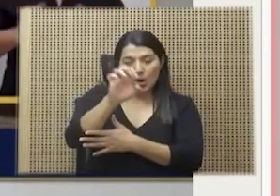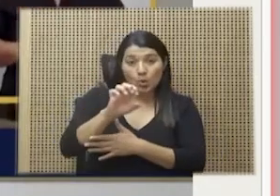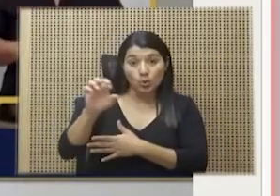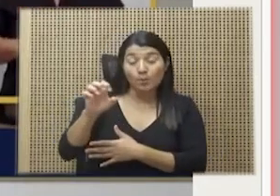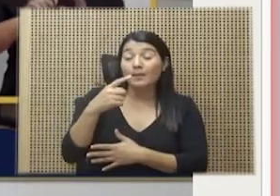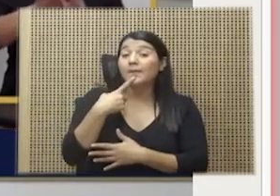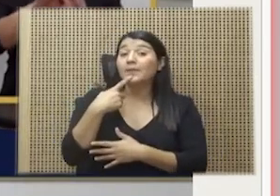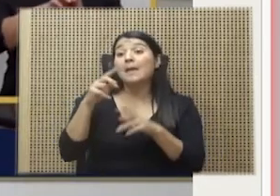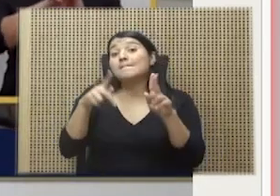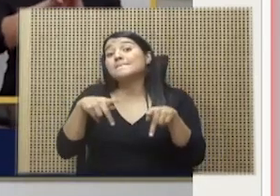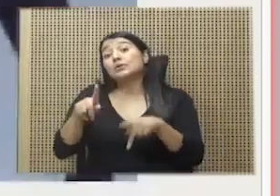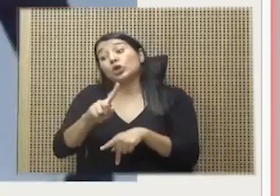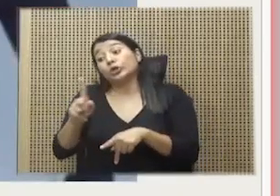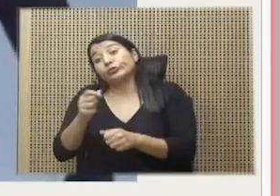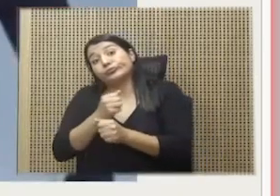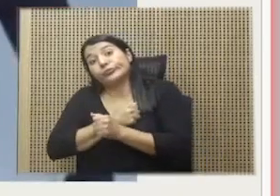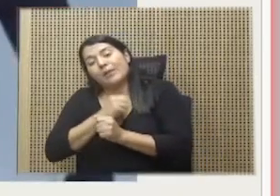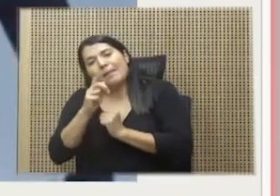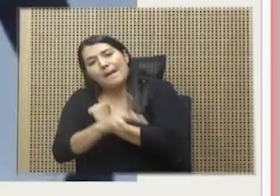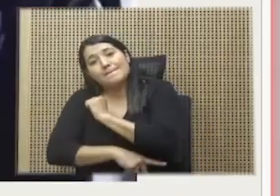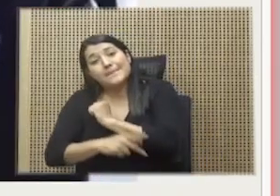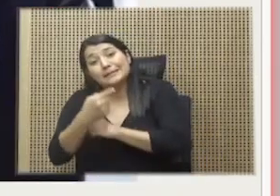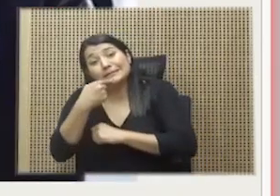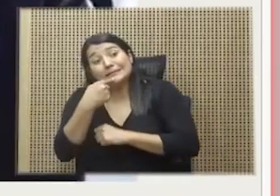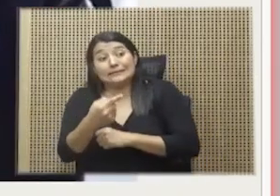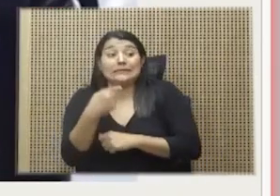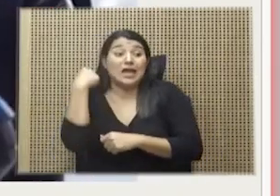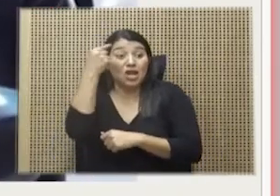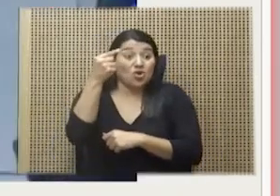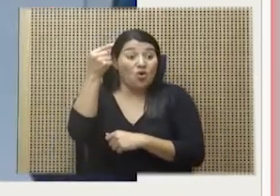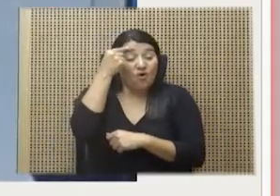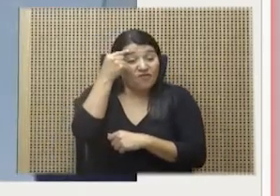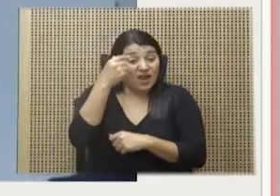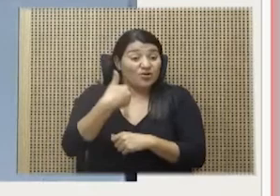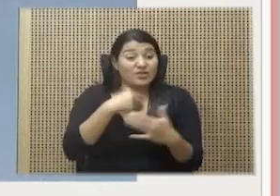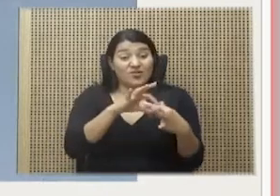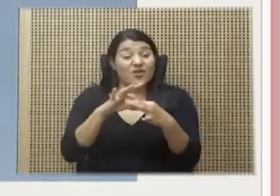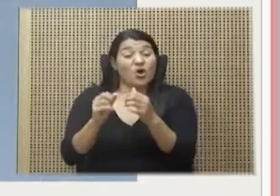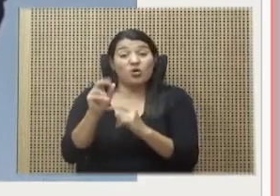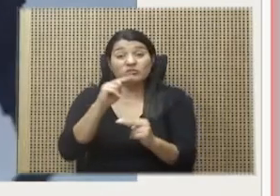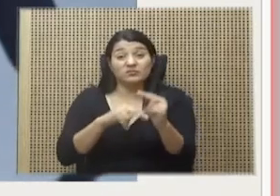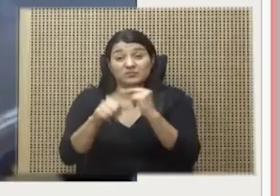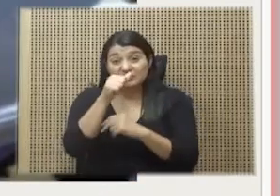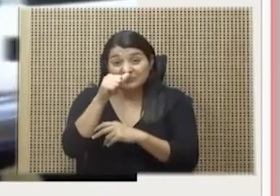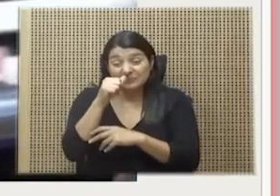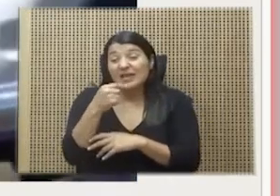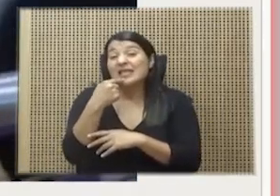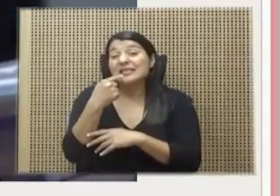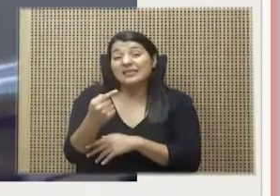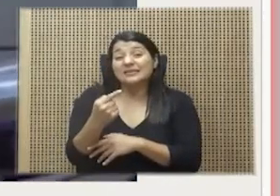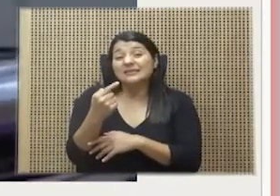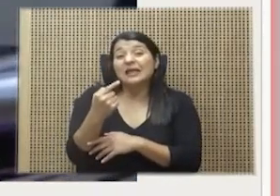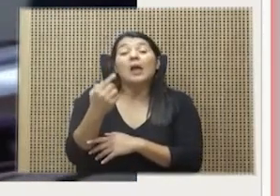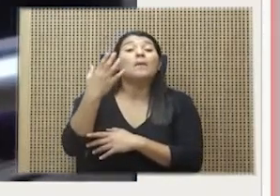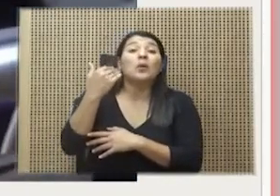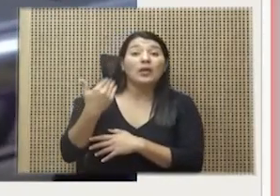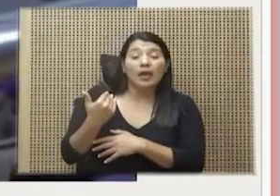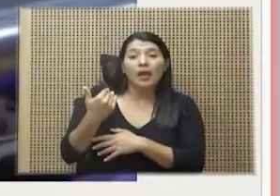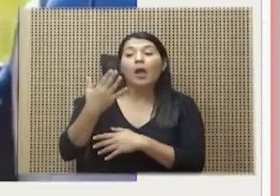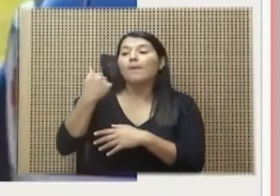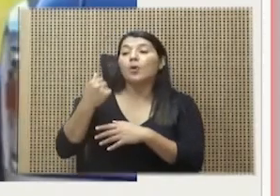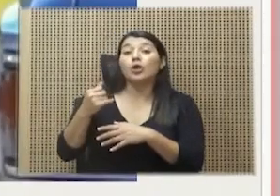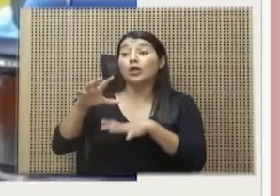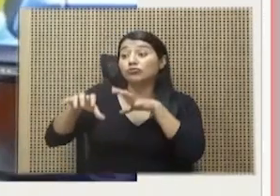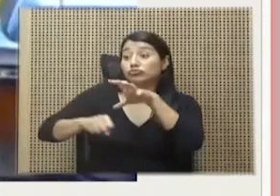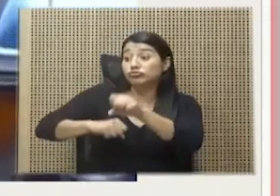este gobierno está coludido con los narcos es que ha bajado la incautación de la droga, pero no tienen la valentía, la